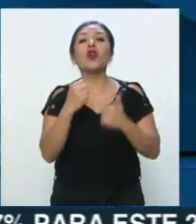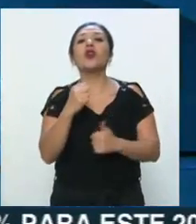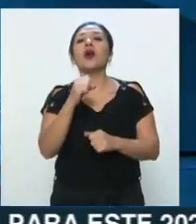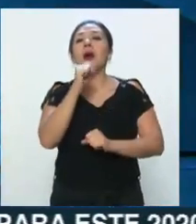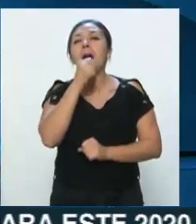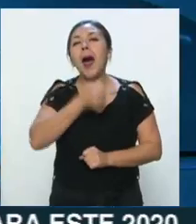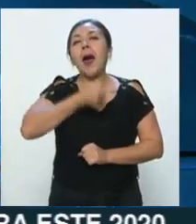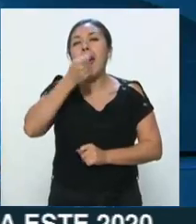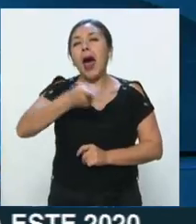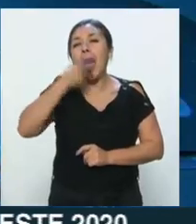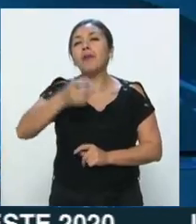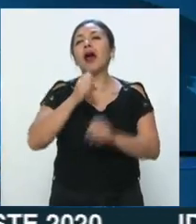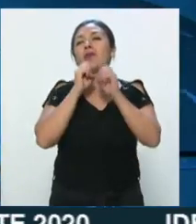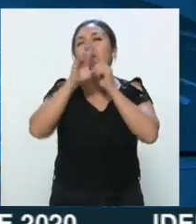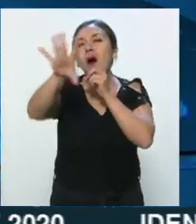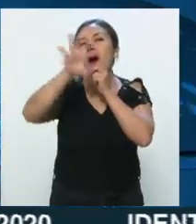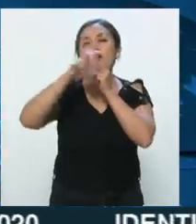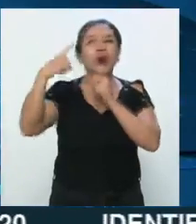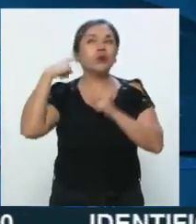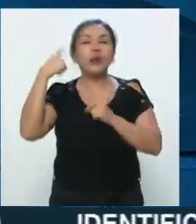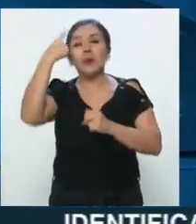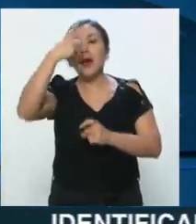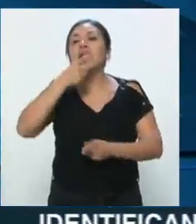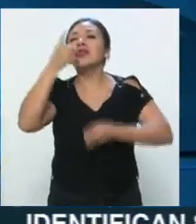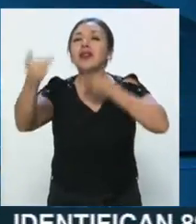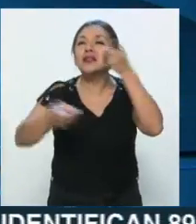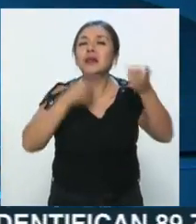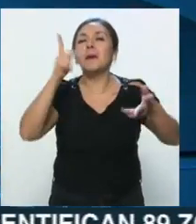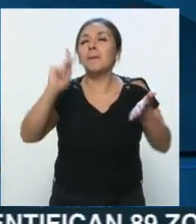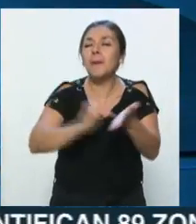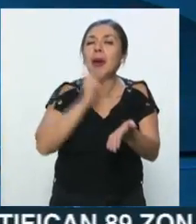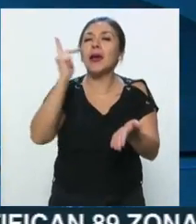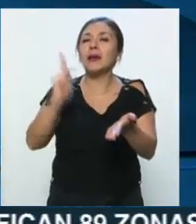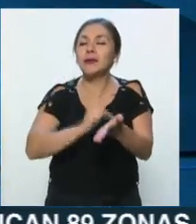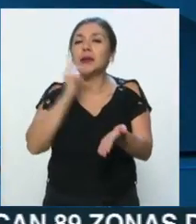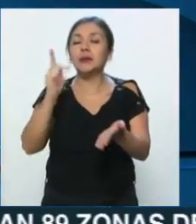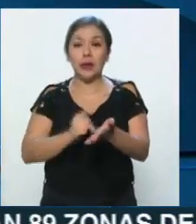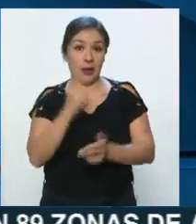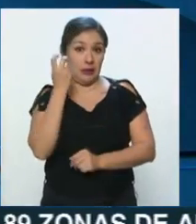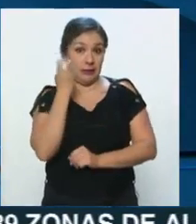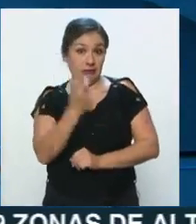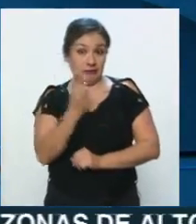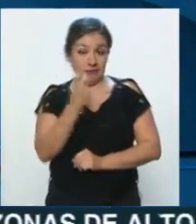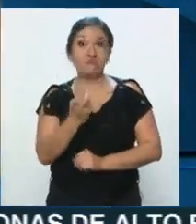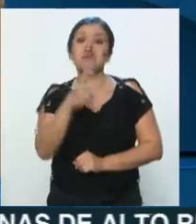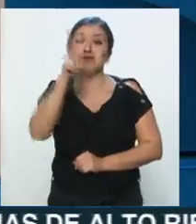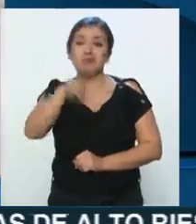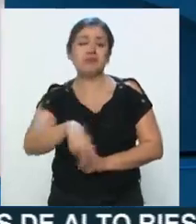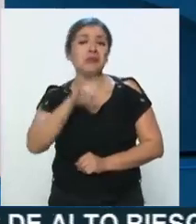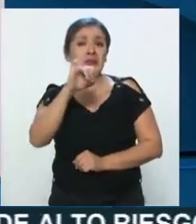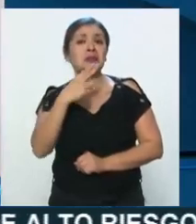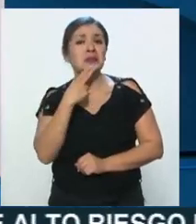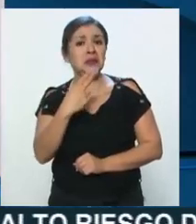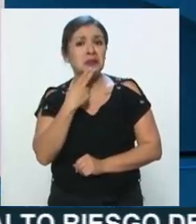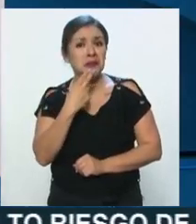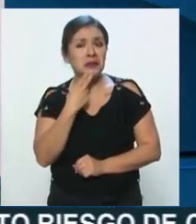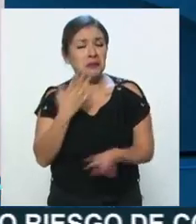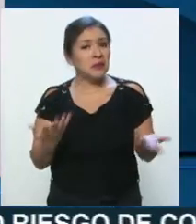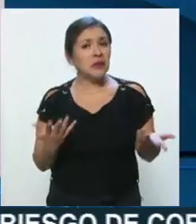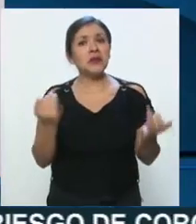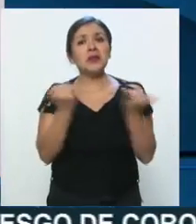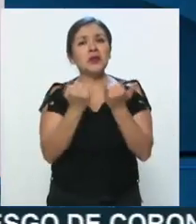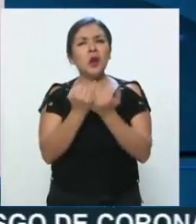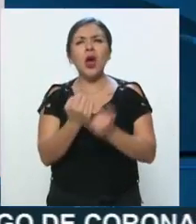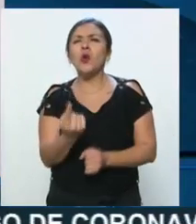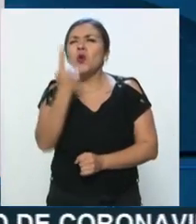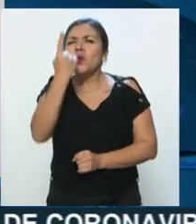todo el tiempo orientándolos y mandándoles mensajes, realmente ha funcionado muy bien, en alguno